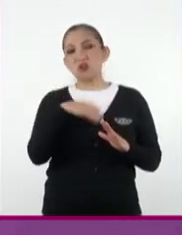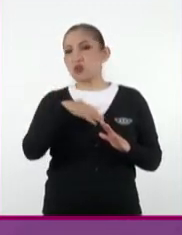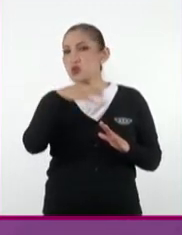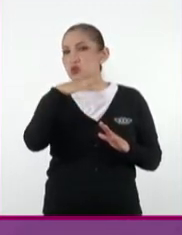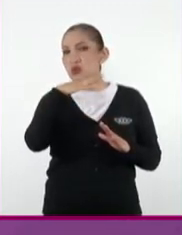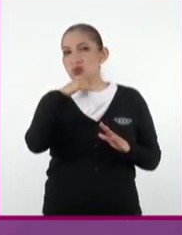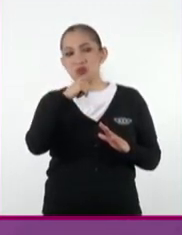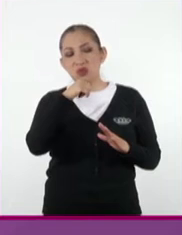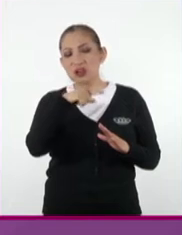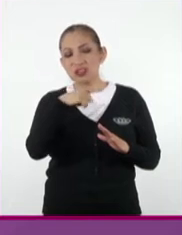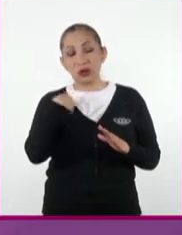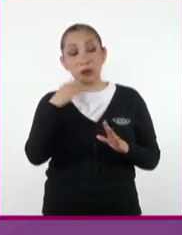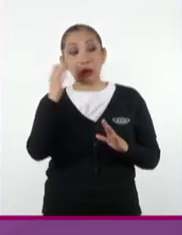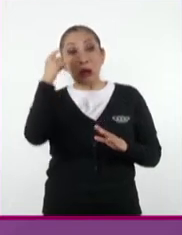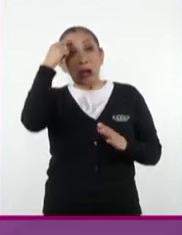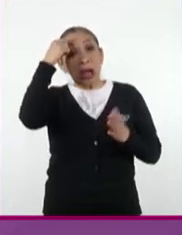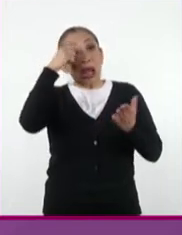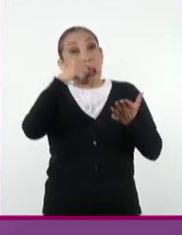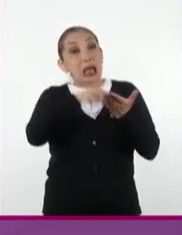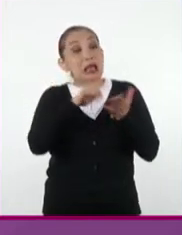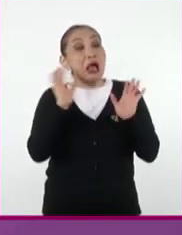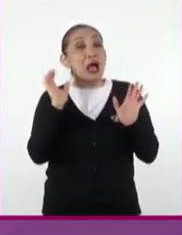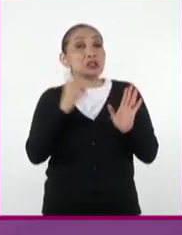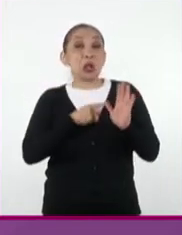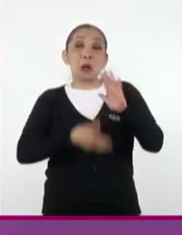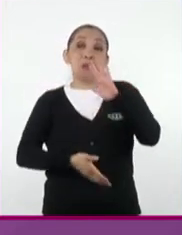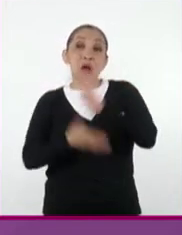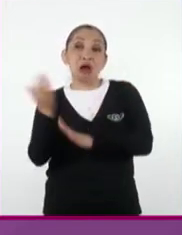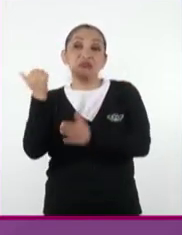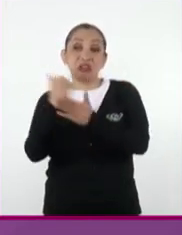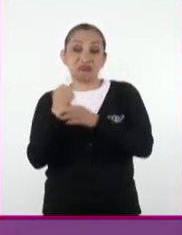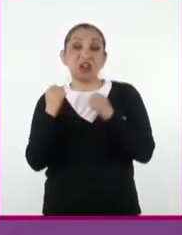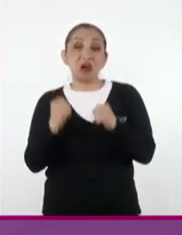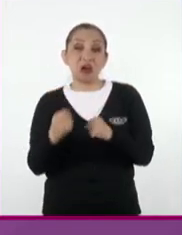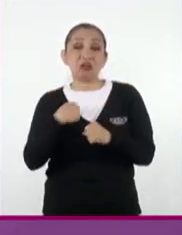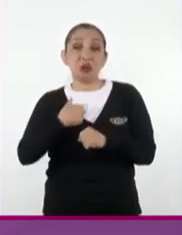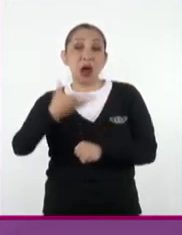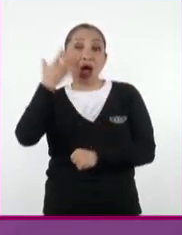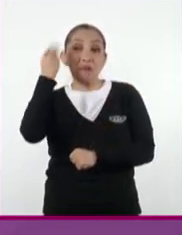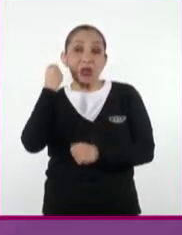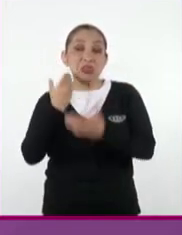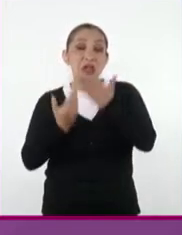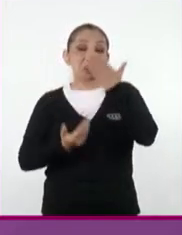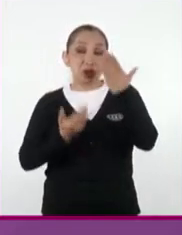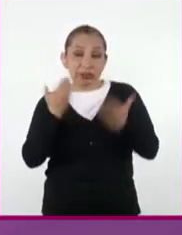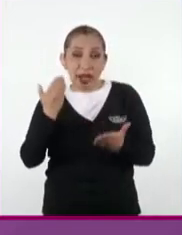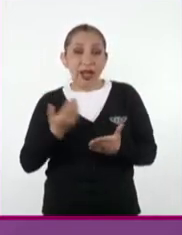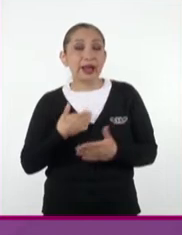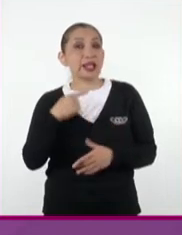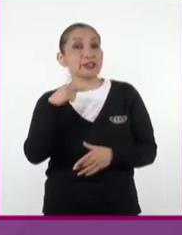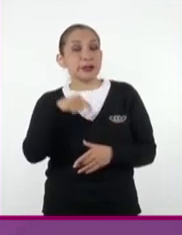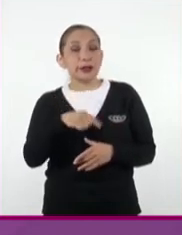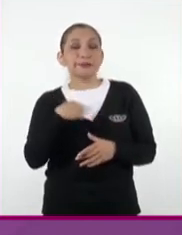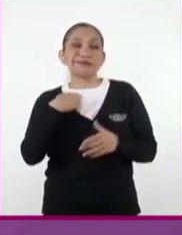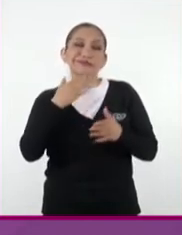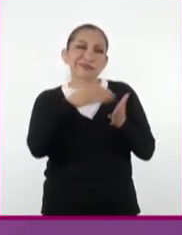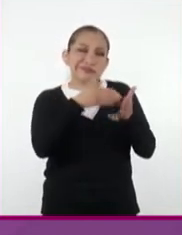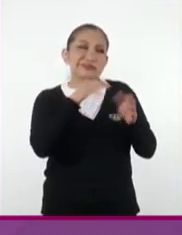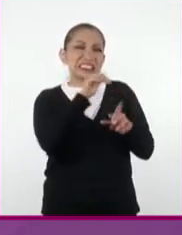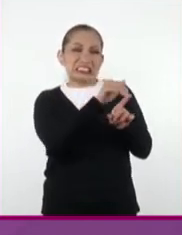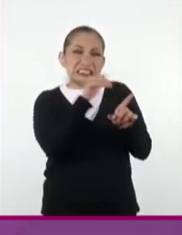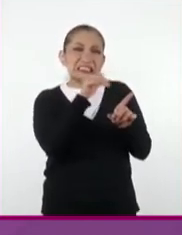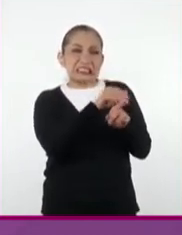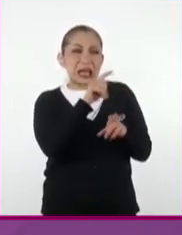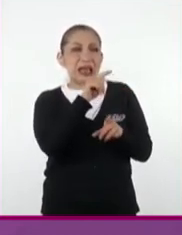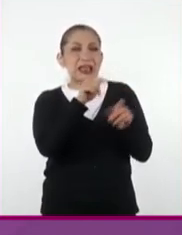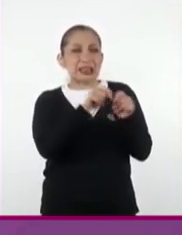capaz, me formé la creencia de que solo yendo a la ciudad podría aprender, y al efecto, insté muchas veces a mi